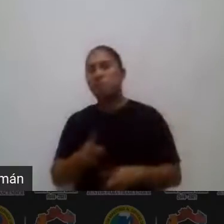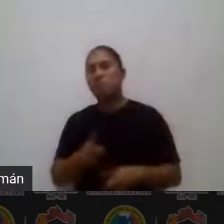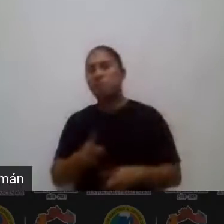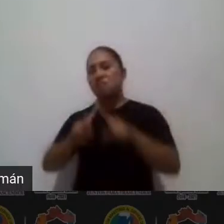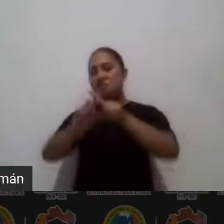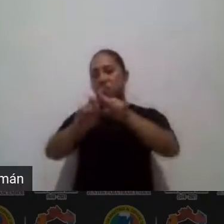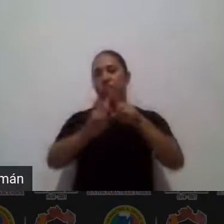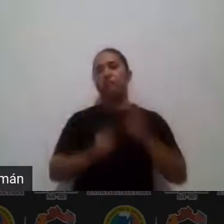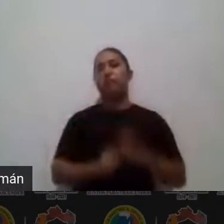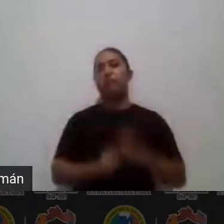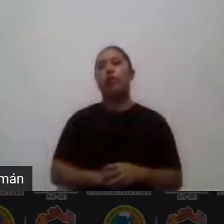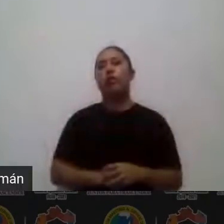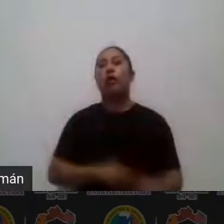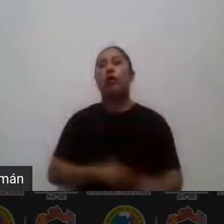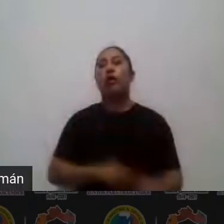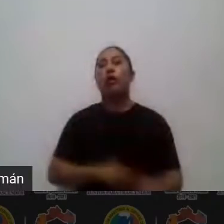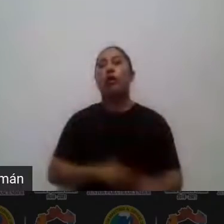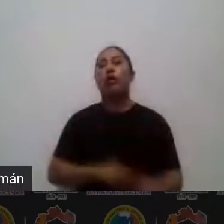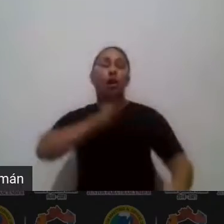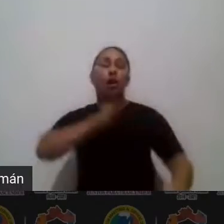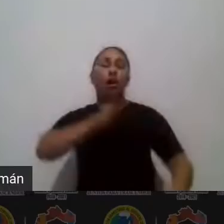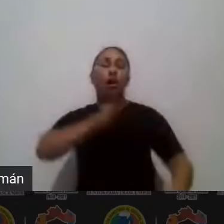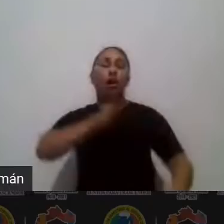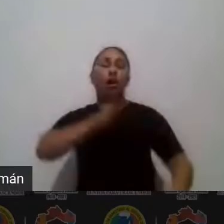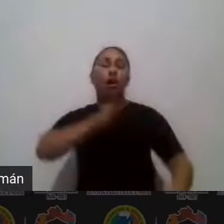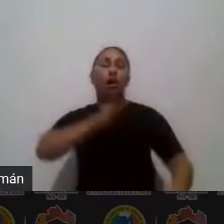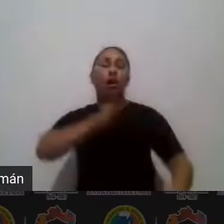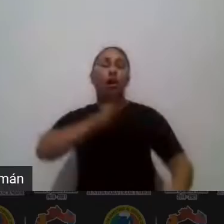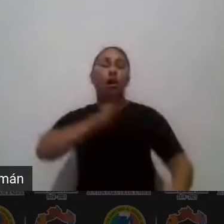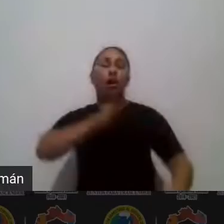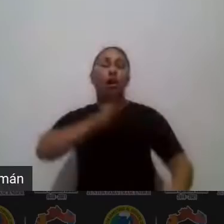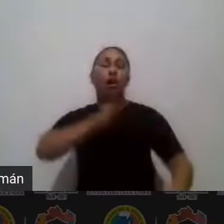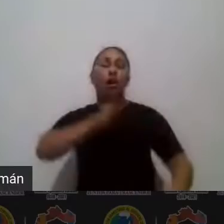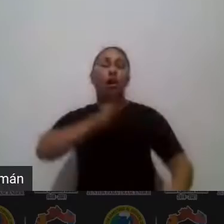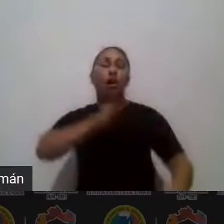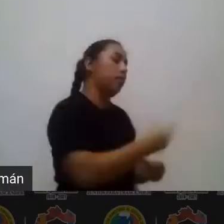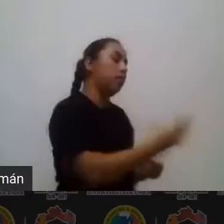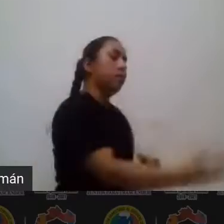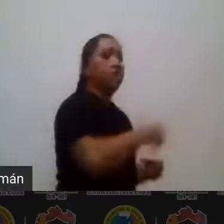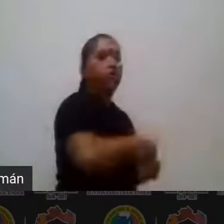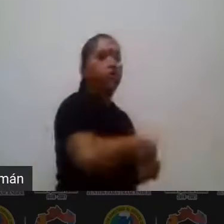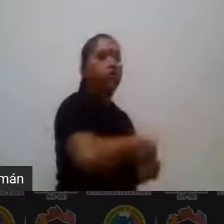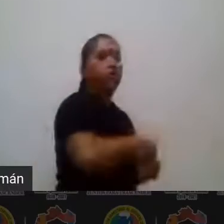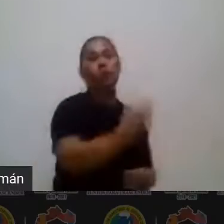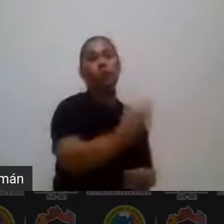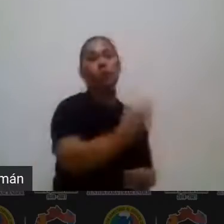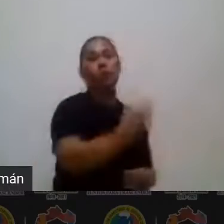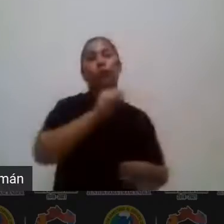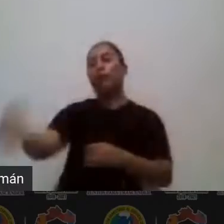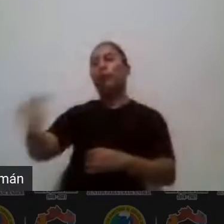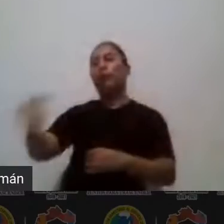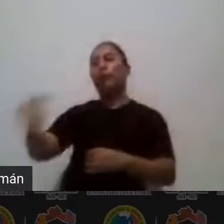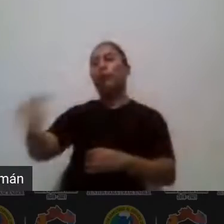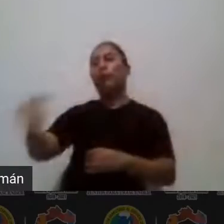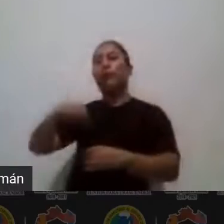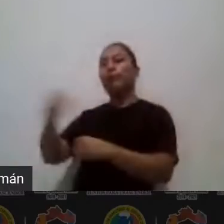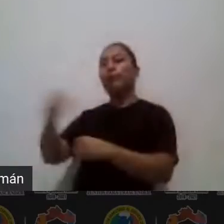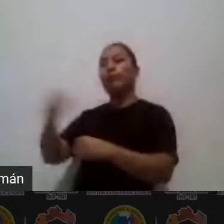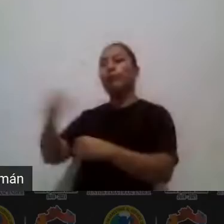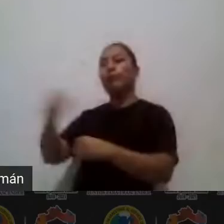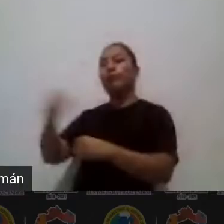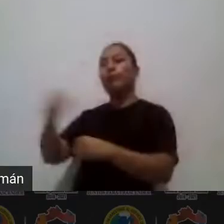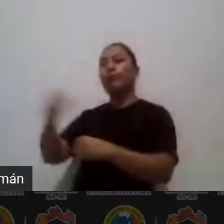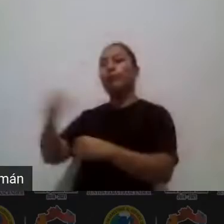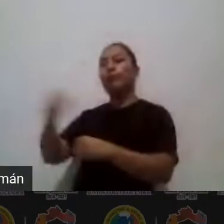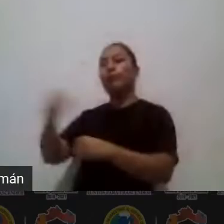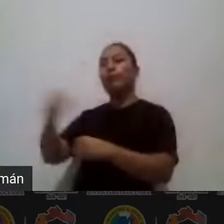algo que aportar maestras maestros es como en las posolizas unos van a llevar la carne del pozole otros los